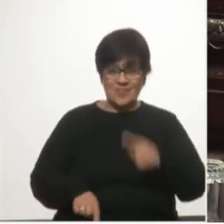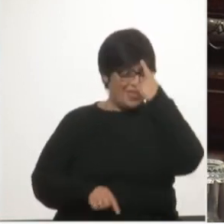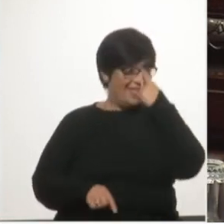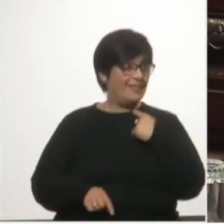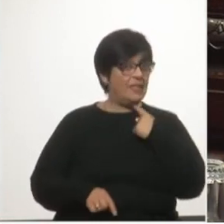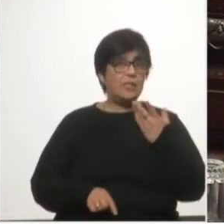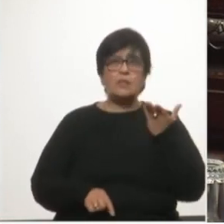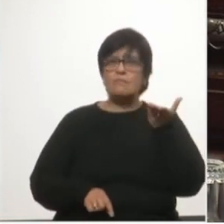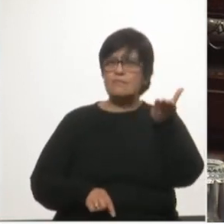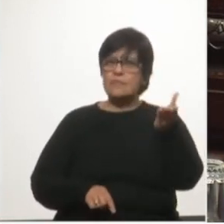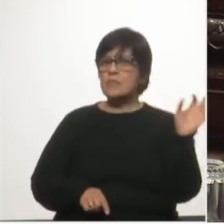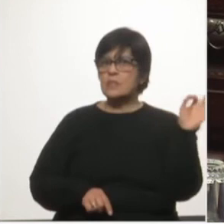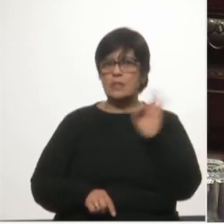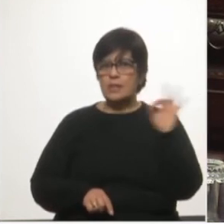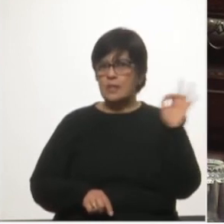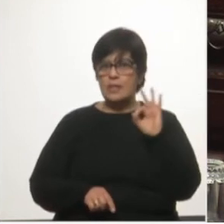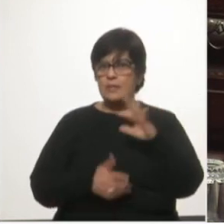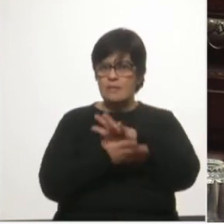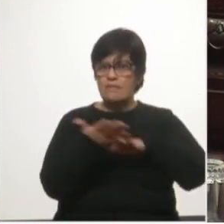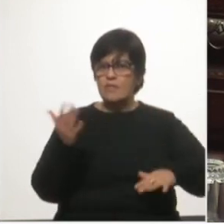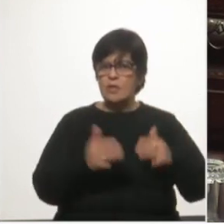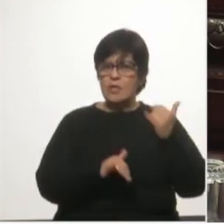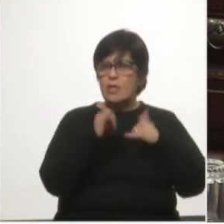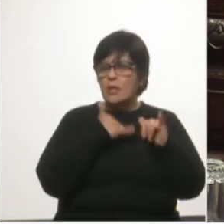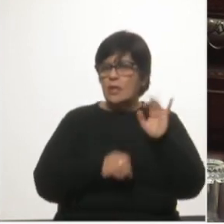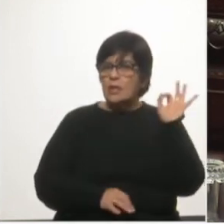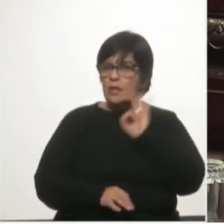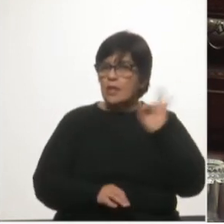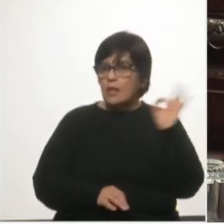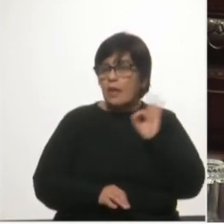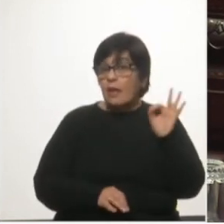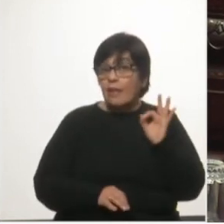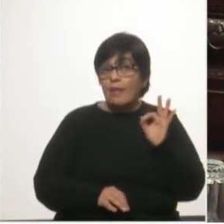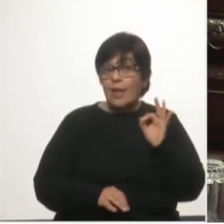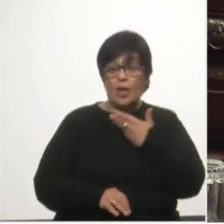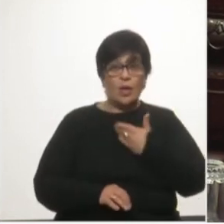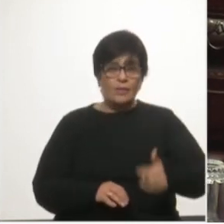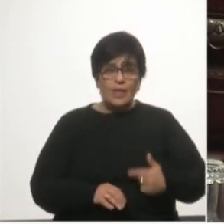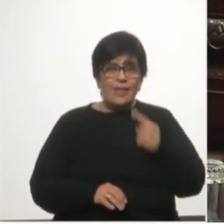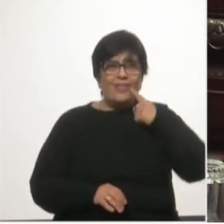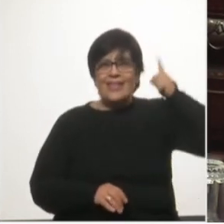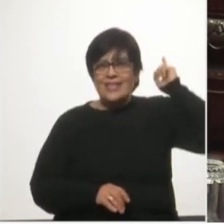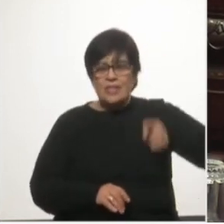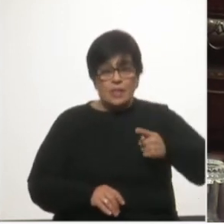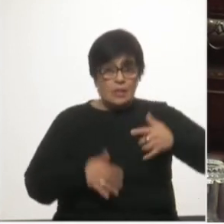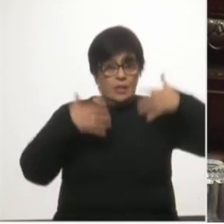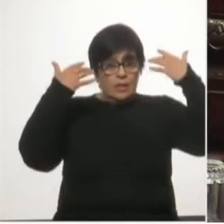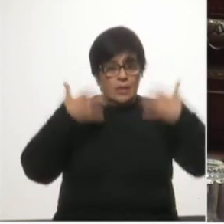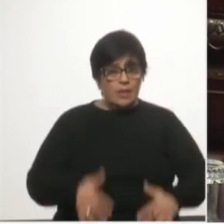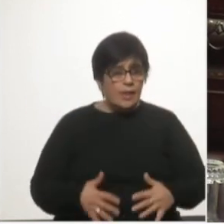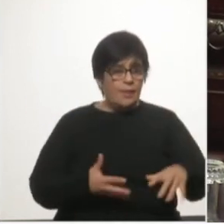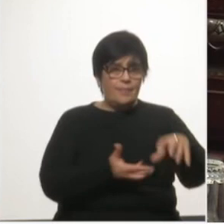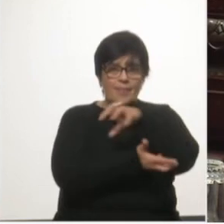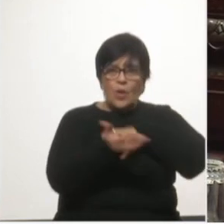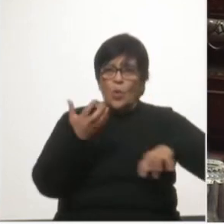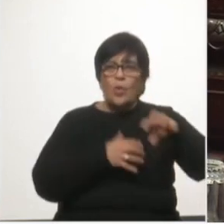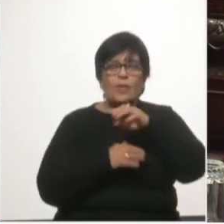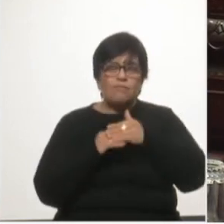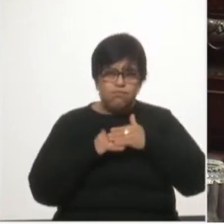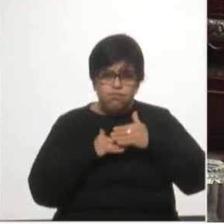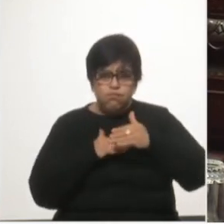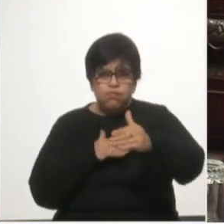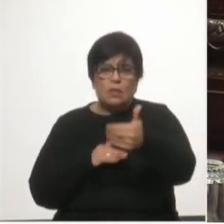no pidió ningún informe y el gobierno tomó semejante decisión que nos perjudica por los